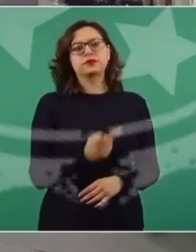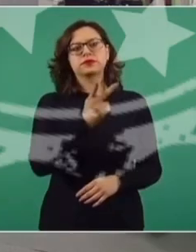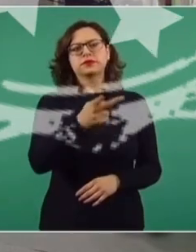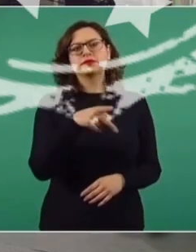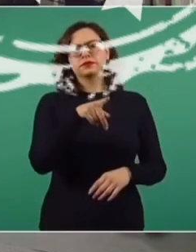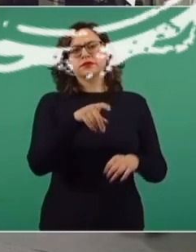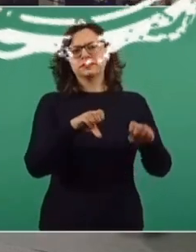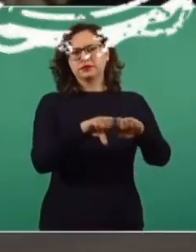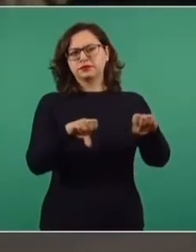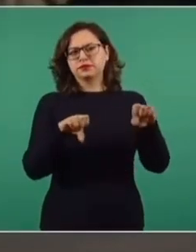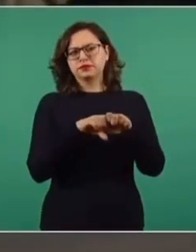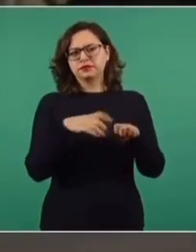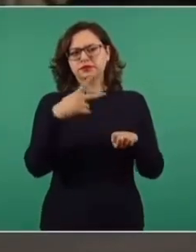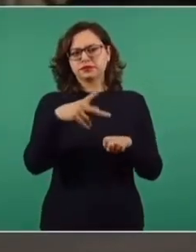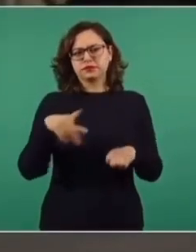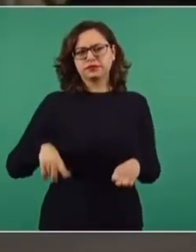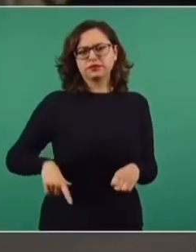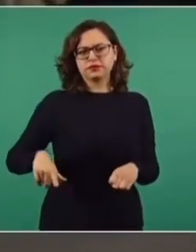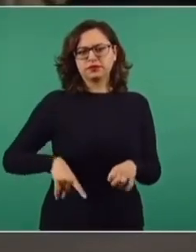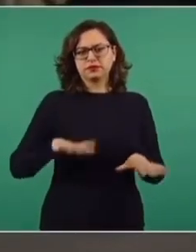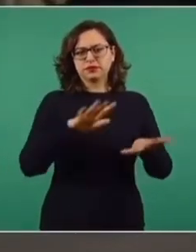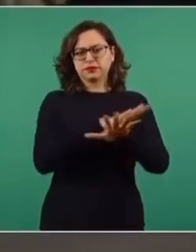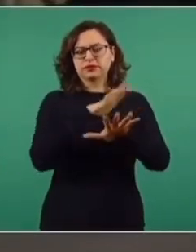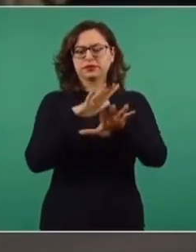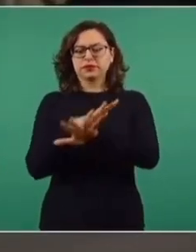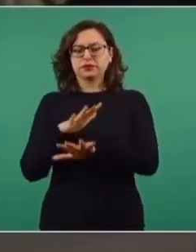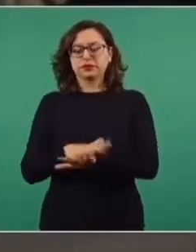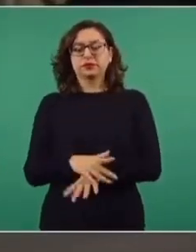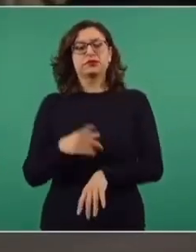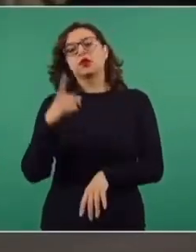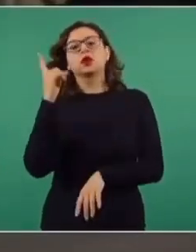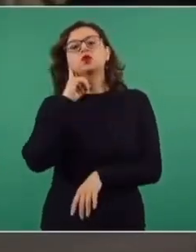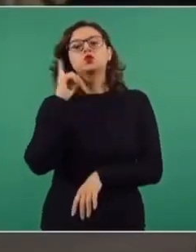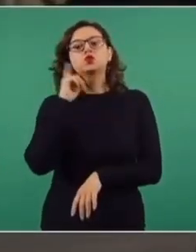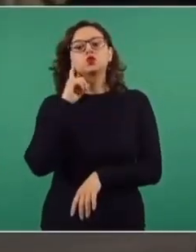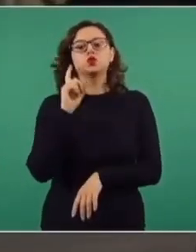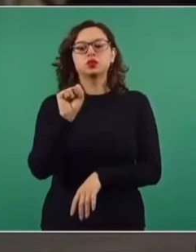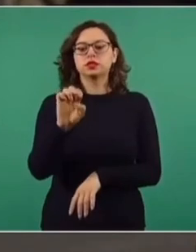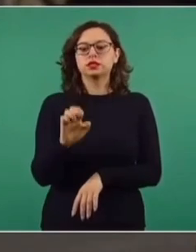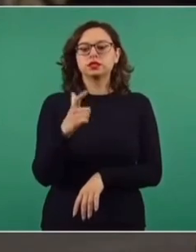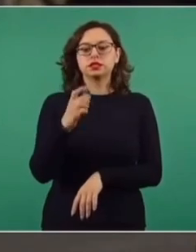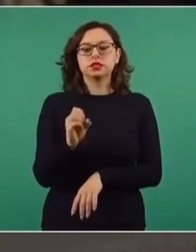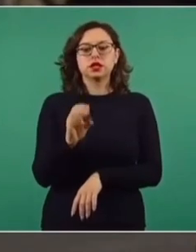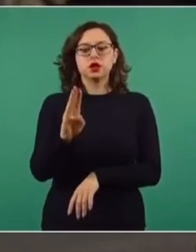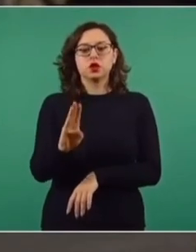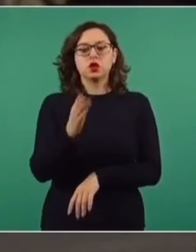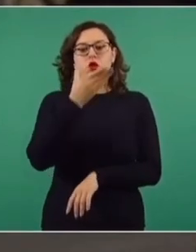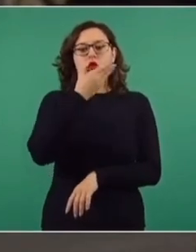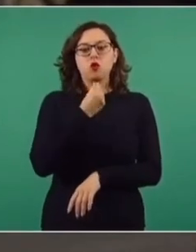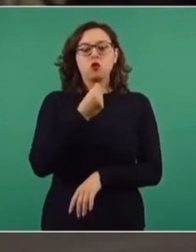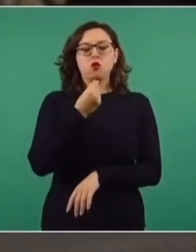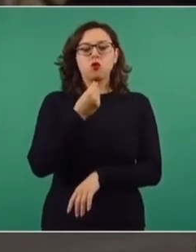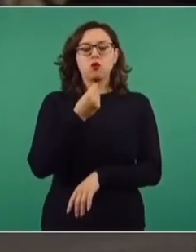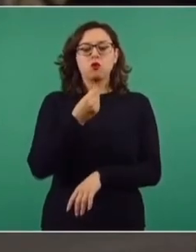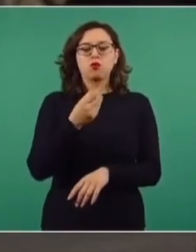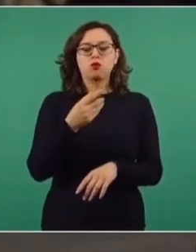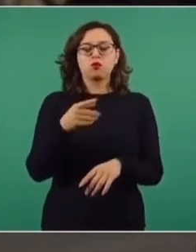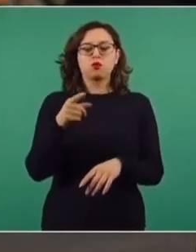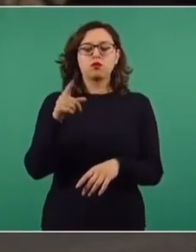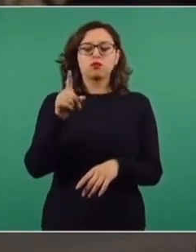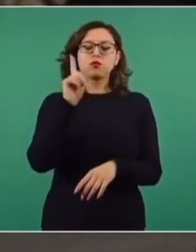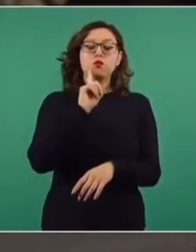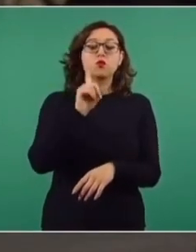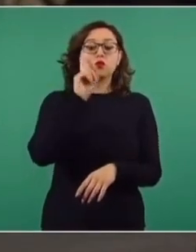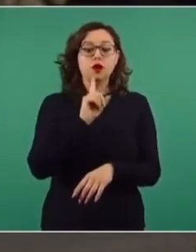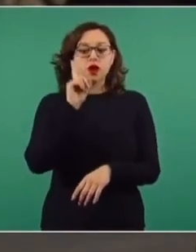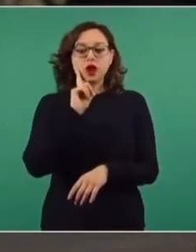Por ahí se rumoraba o se rumora que saldrá de la Secretaría de Gobernación la licenciada Olga Sánchez Cordero y en su